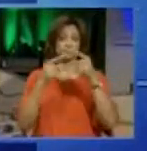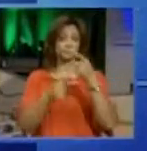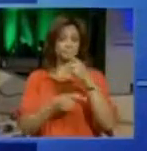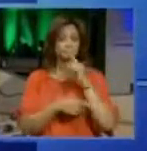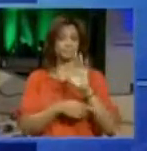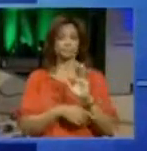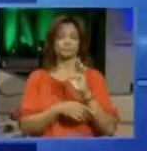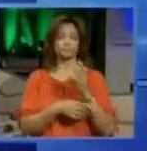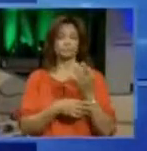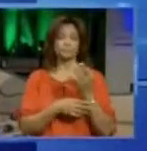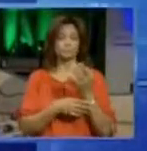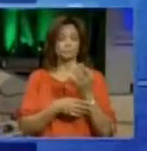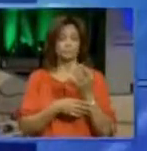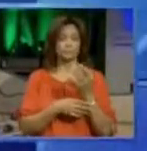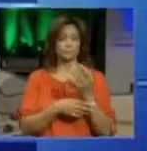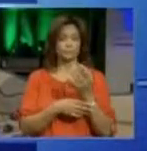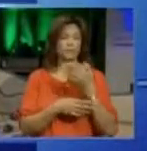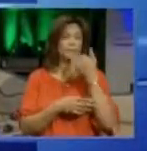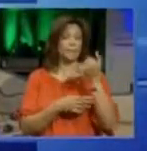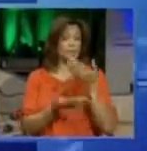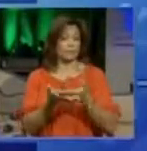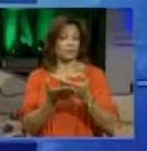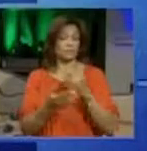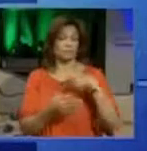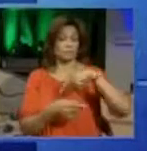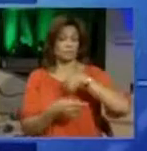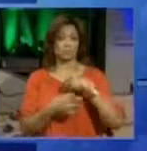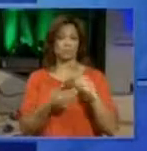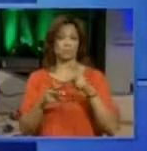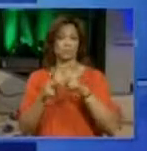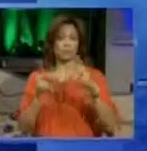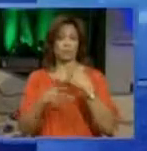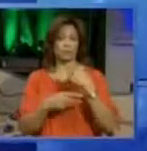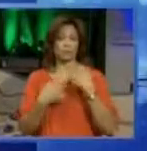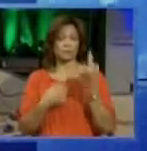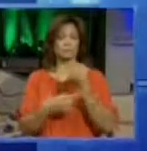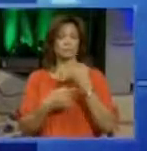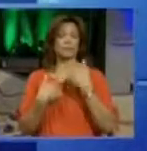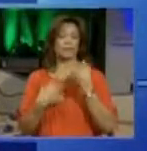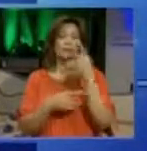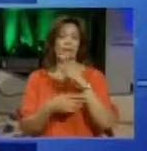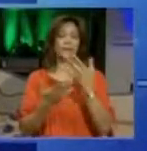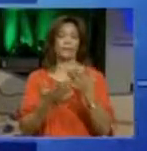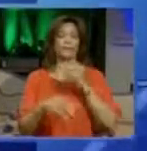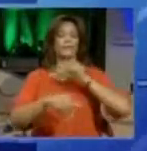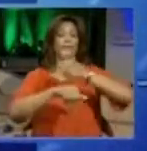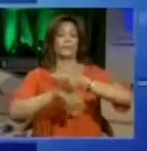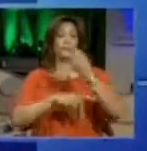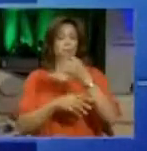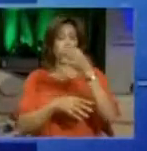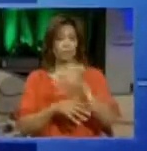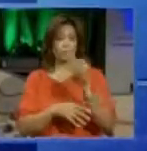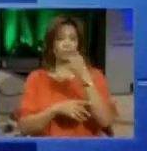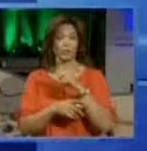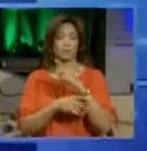jurada. La mejor evidencia que nosotros como periodistas serios tenemos es que hay una acusación oficial